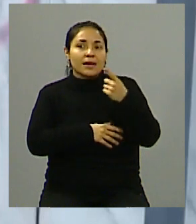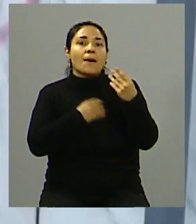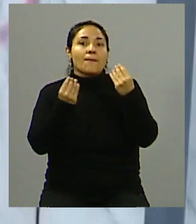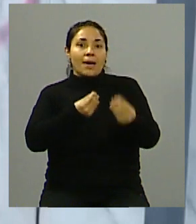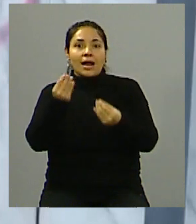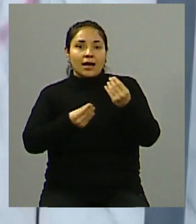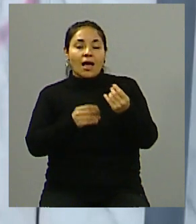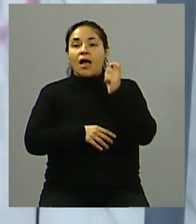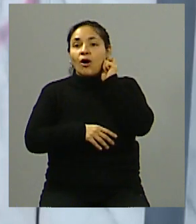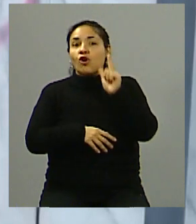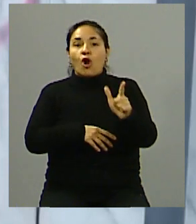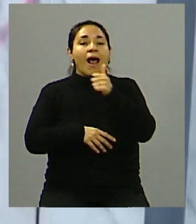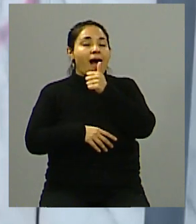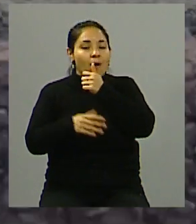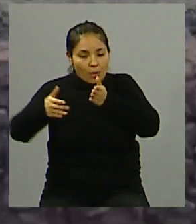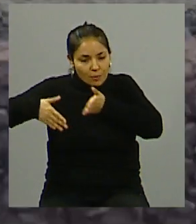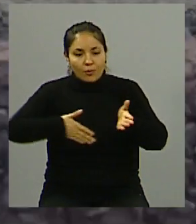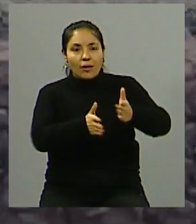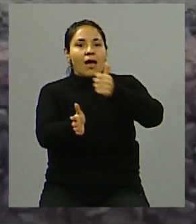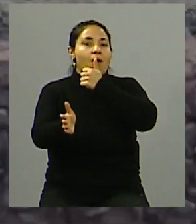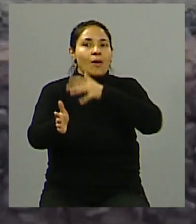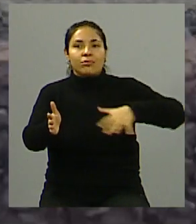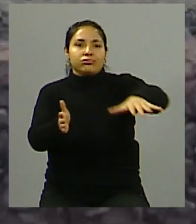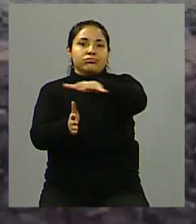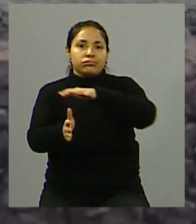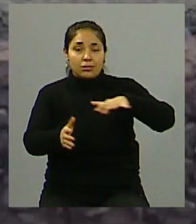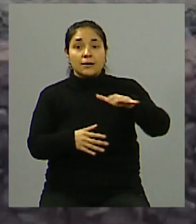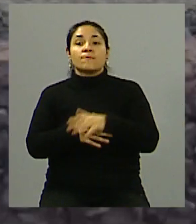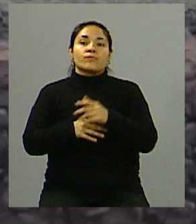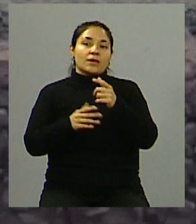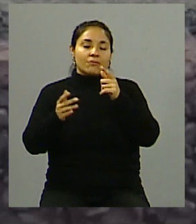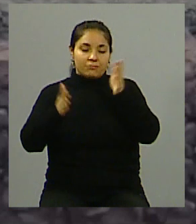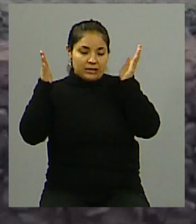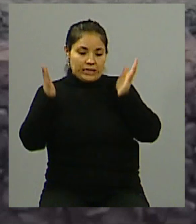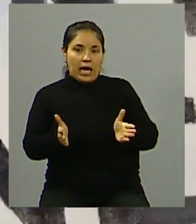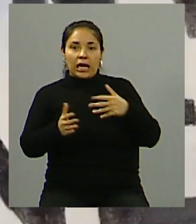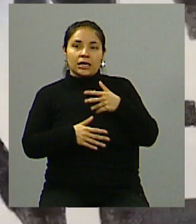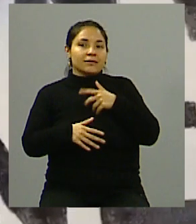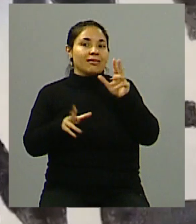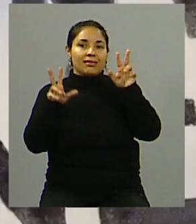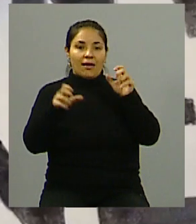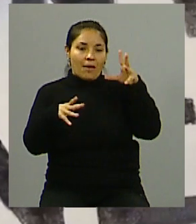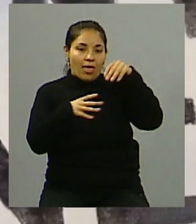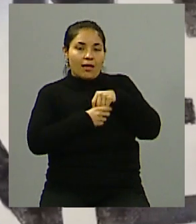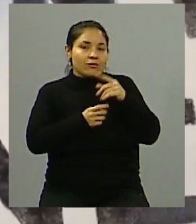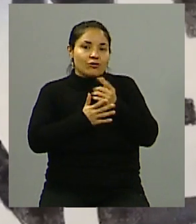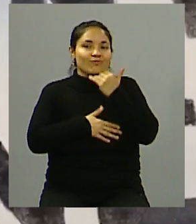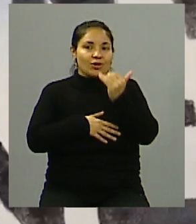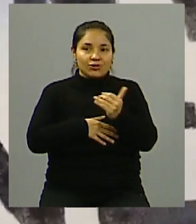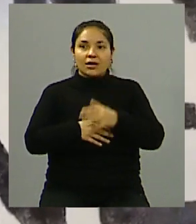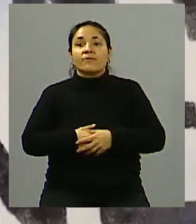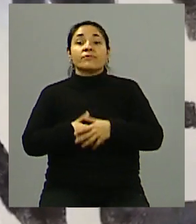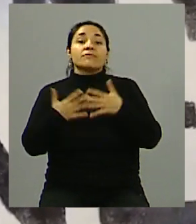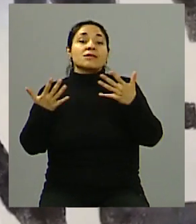para lograr dirigir otros cursos de agua hacia la zona metropolitana, embalses, etcétera. No podría meterme mucho en ese, que no es mi terreno. Pero,